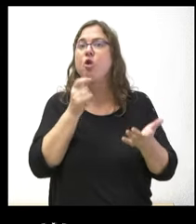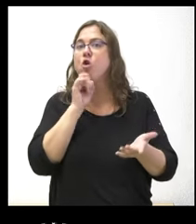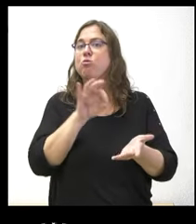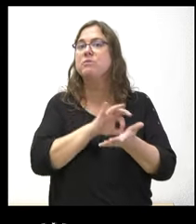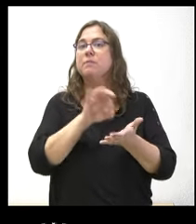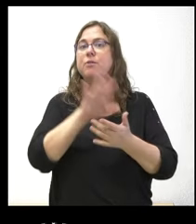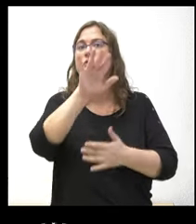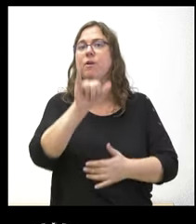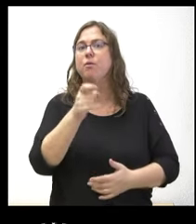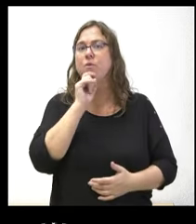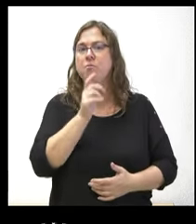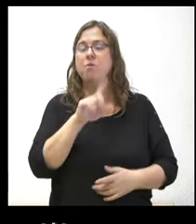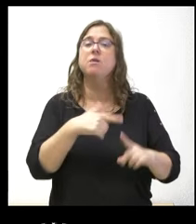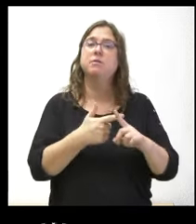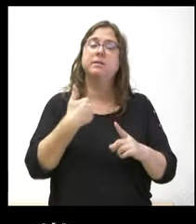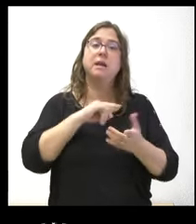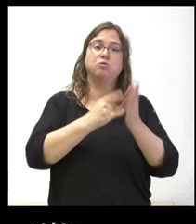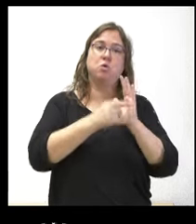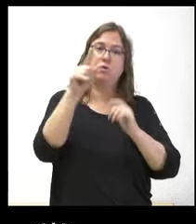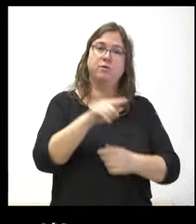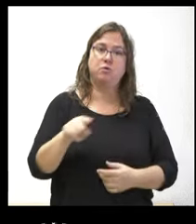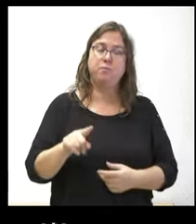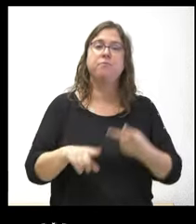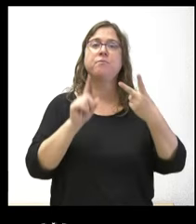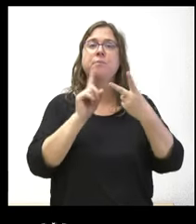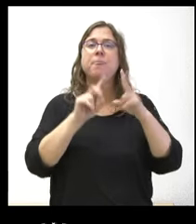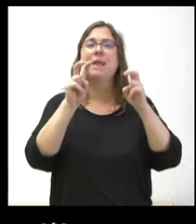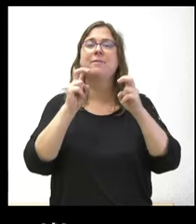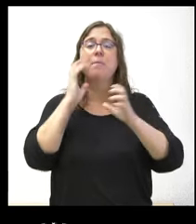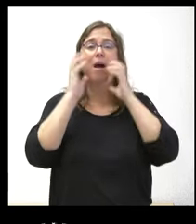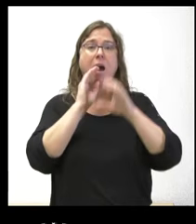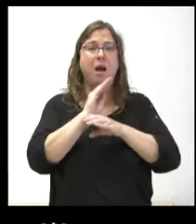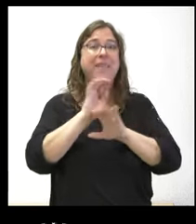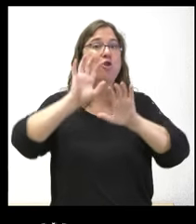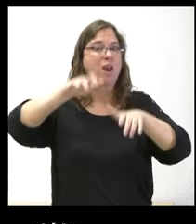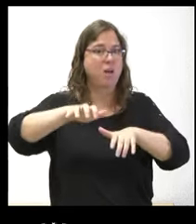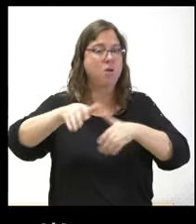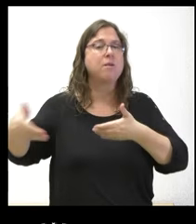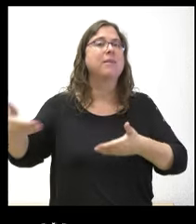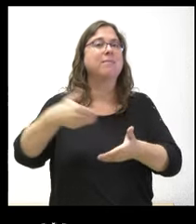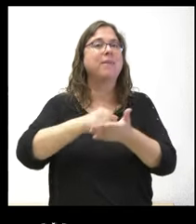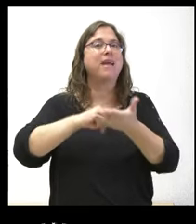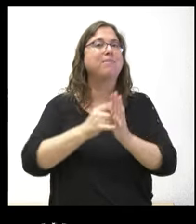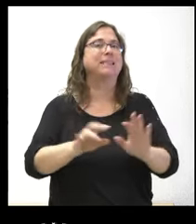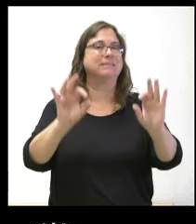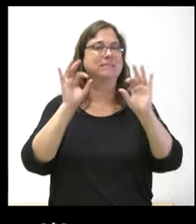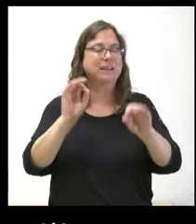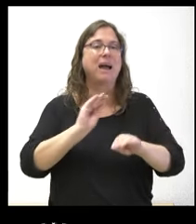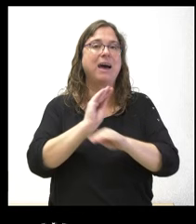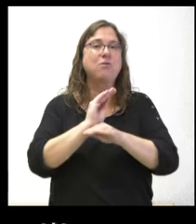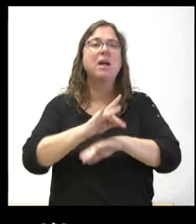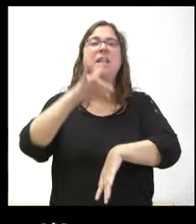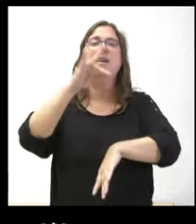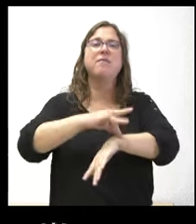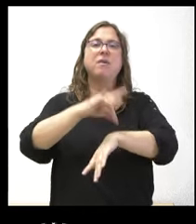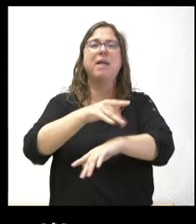en Bierzo y si se va a poner solución a esto Y también los ganaderos de León pedían un plan específico de ayudas para una enfermedad hemorrágica